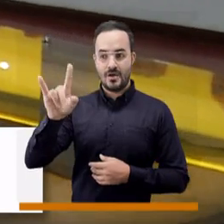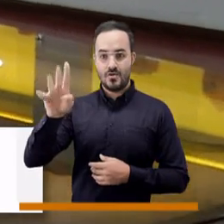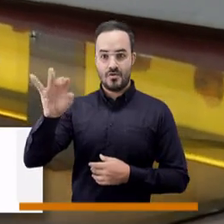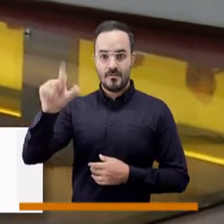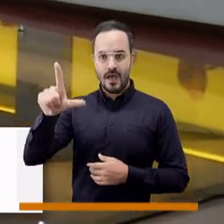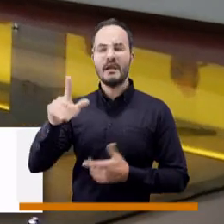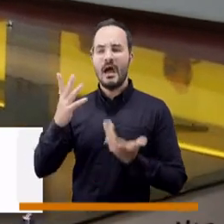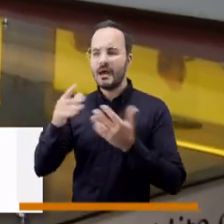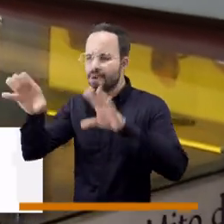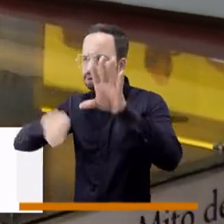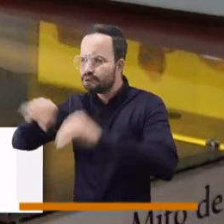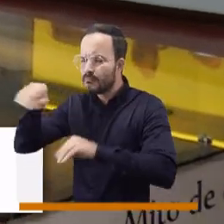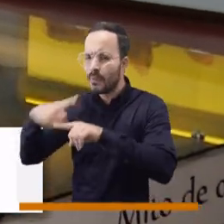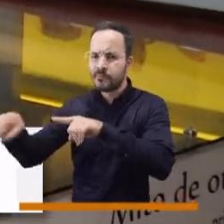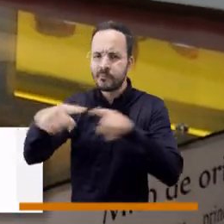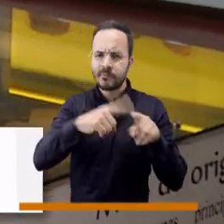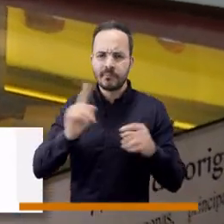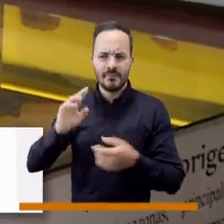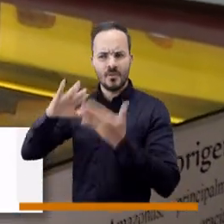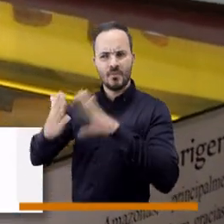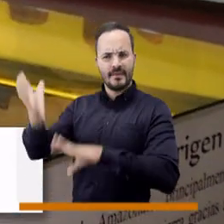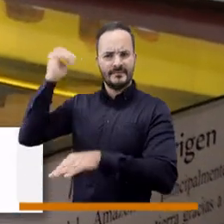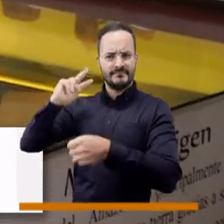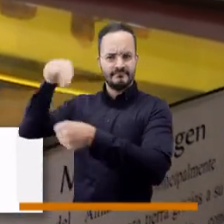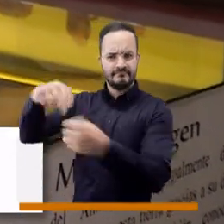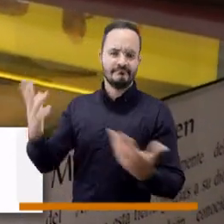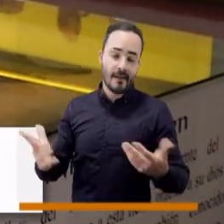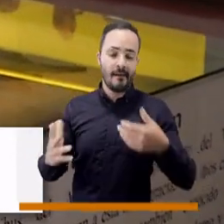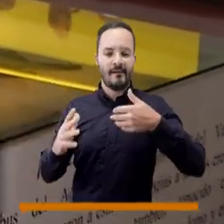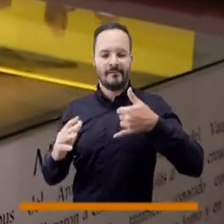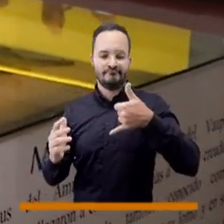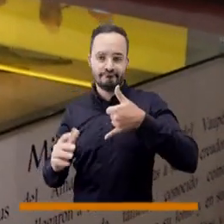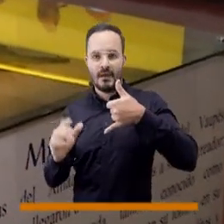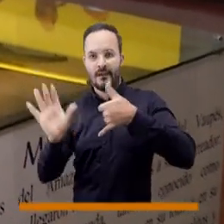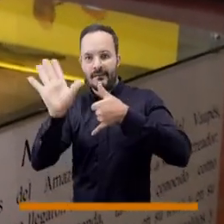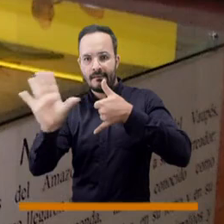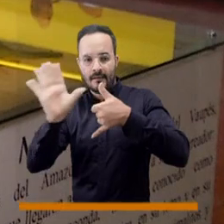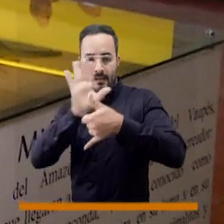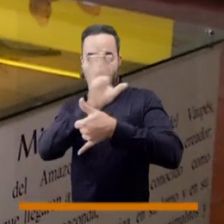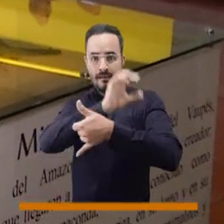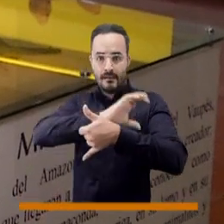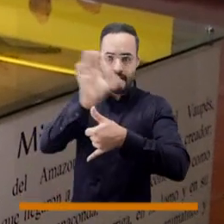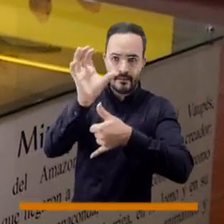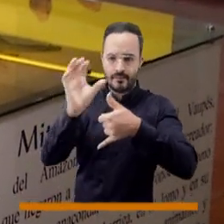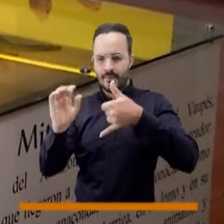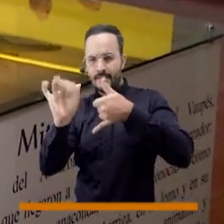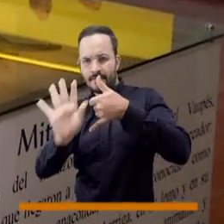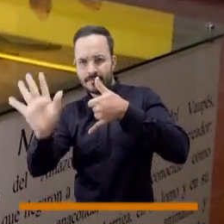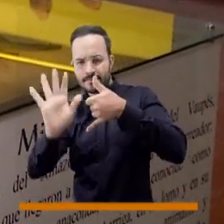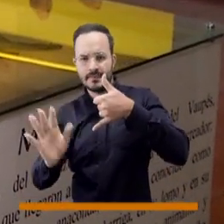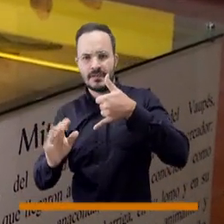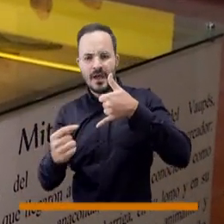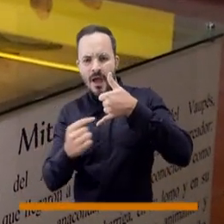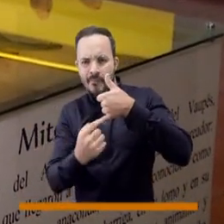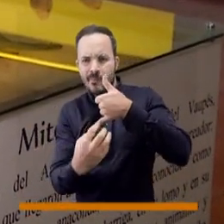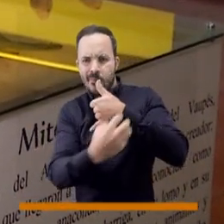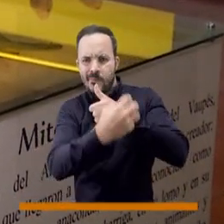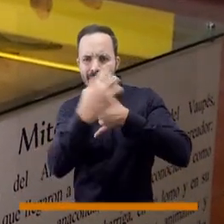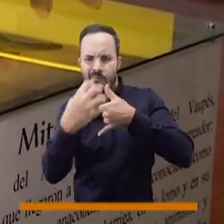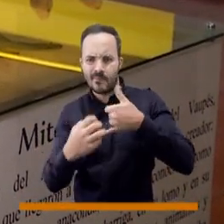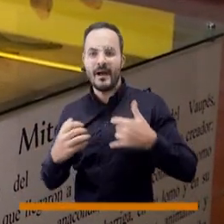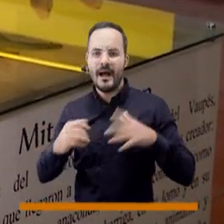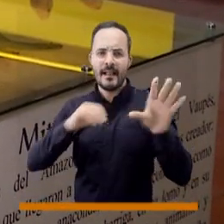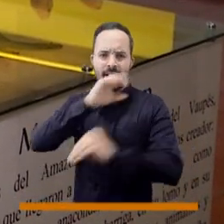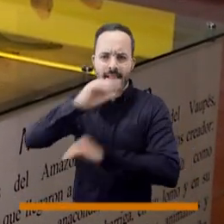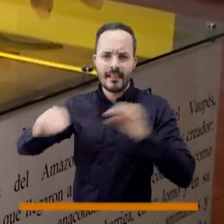magdalena la costa pacífica la selva amazónica entre otros hoy esas colecciones se encuentran en el museo etnográfico